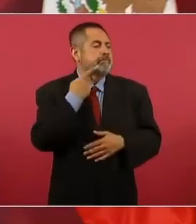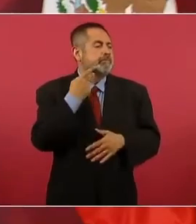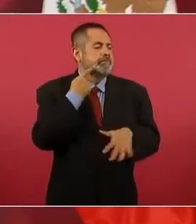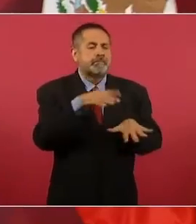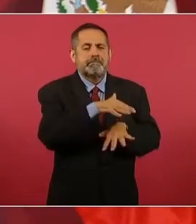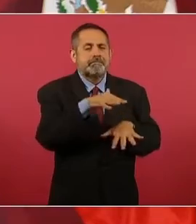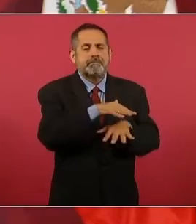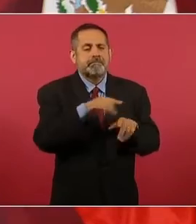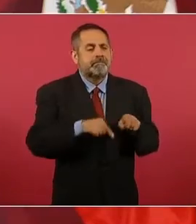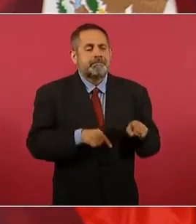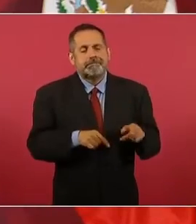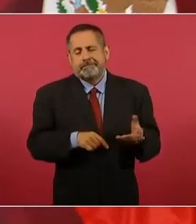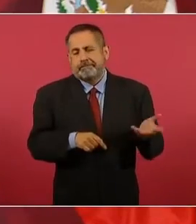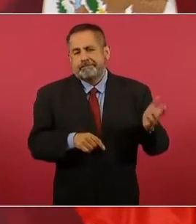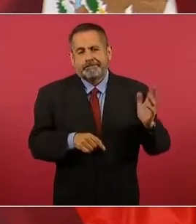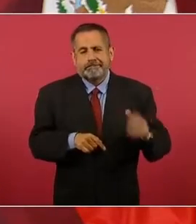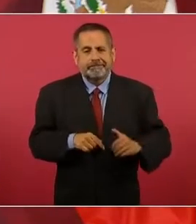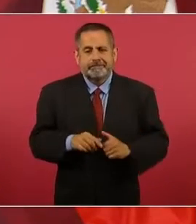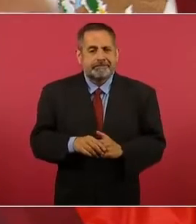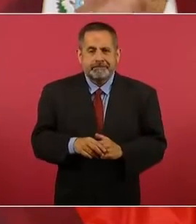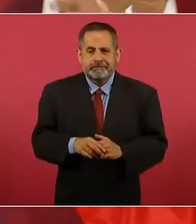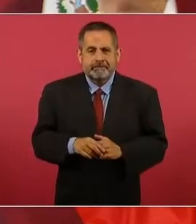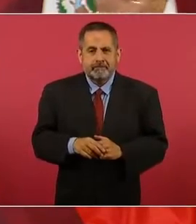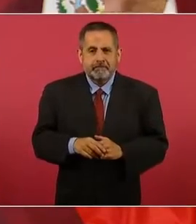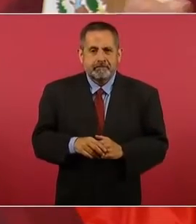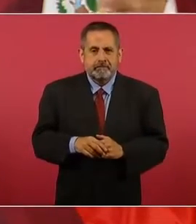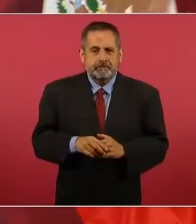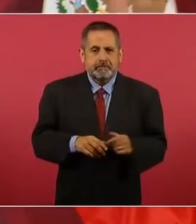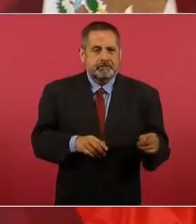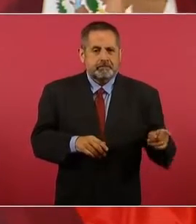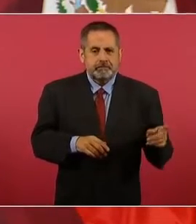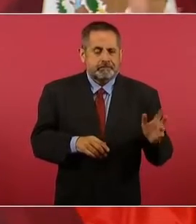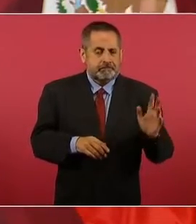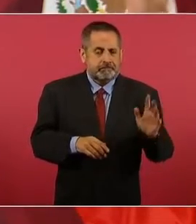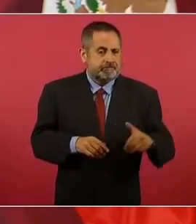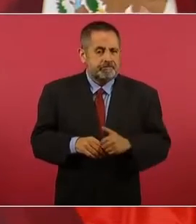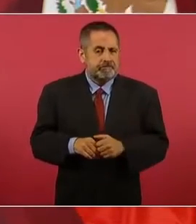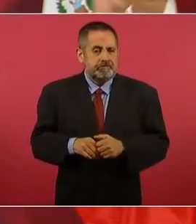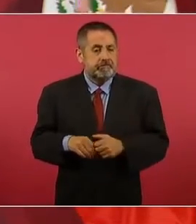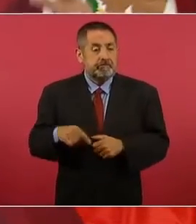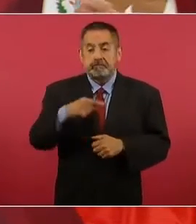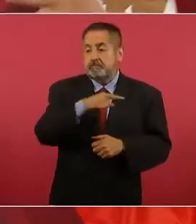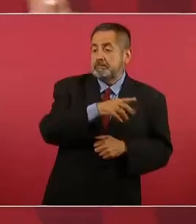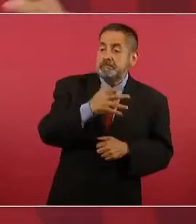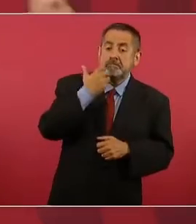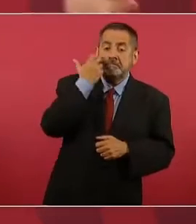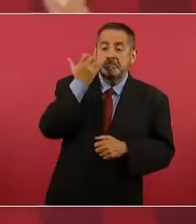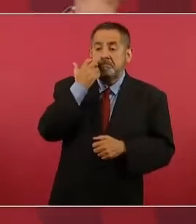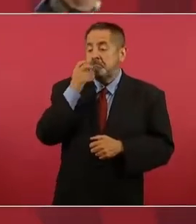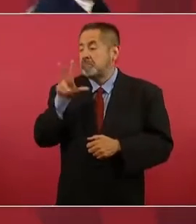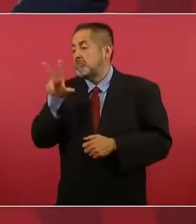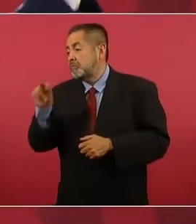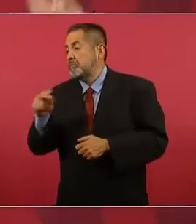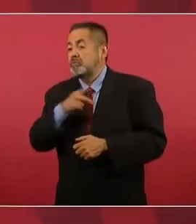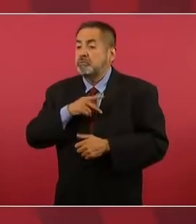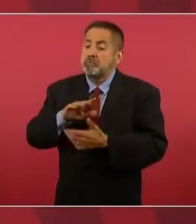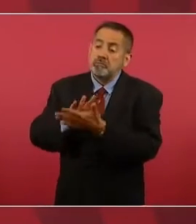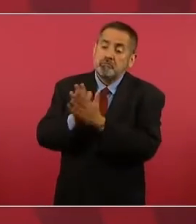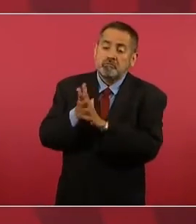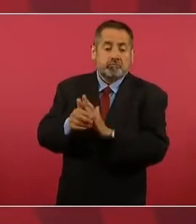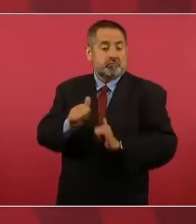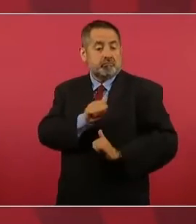y bajo la excusa de que se va a militarizar el país.